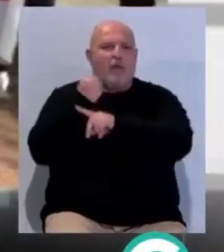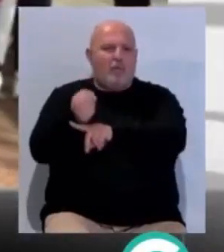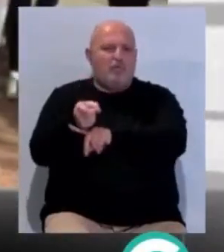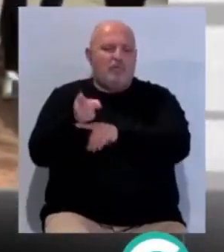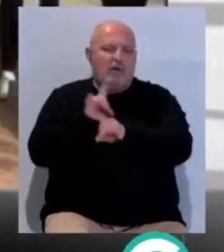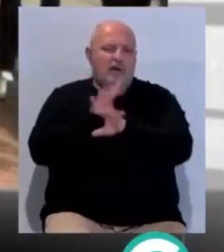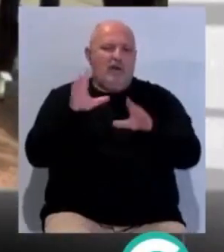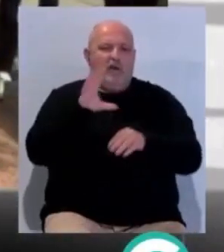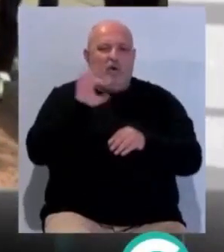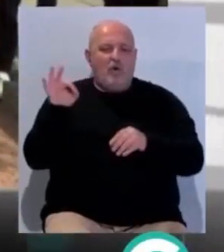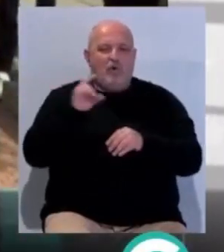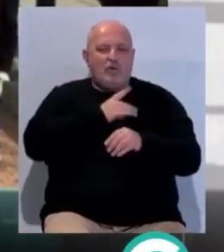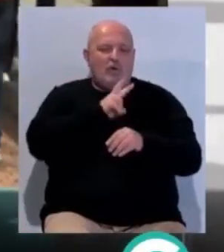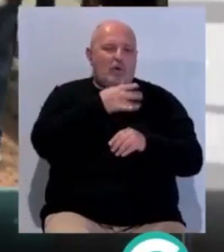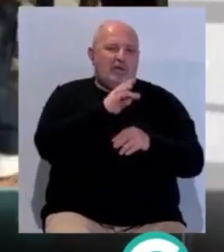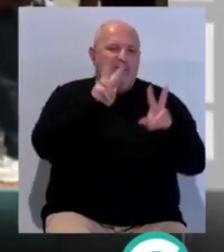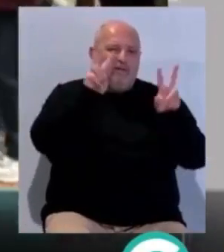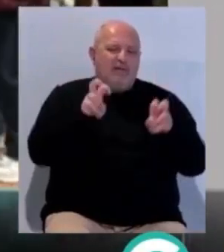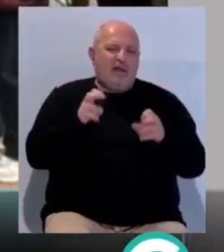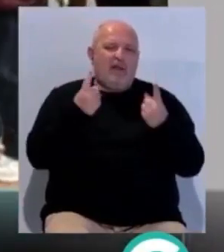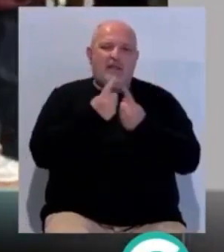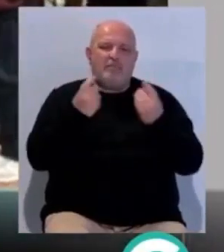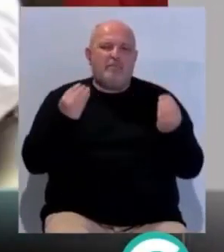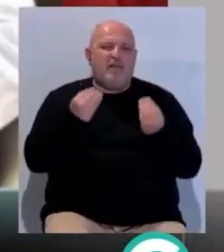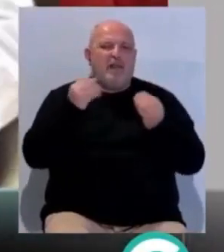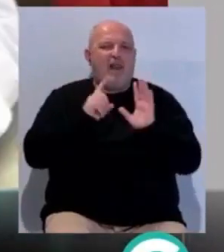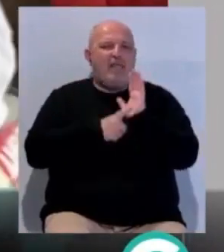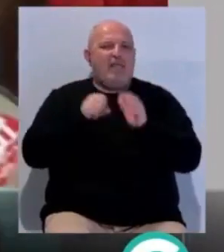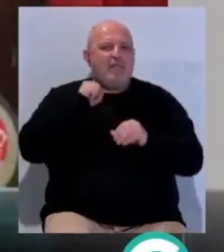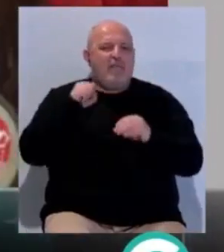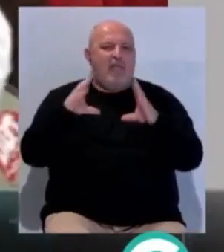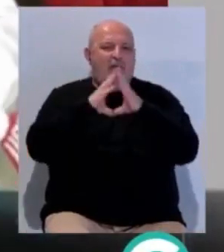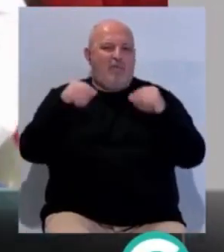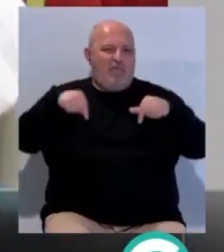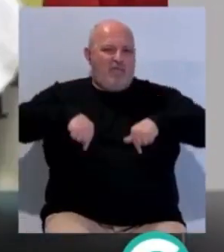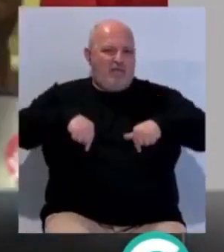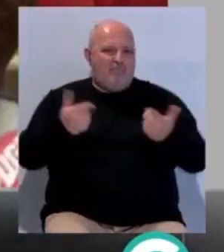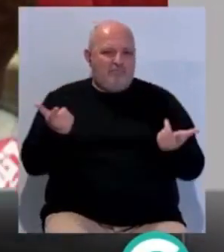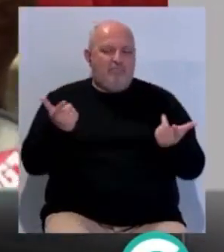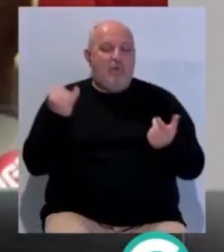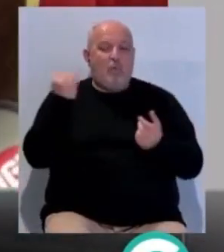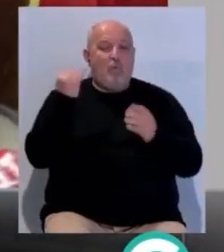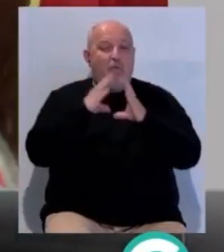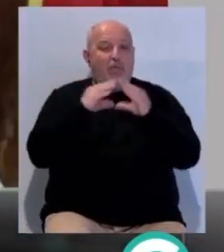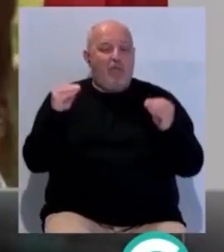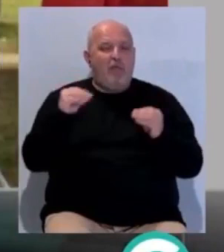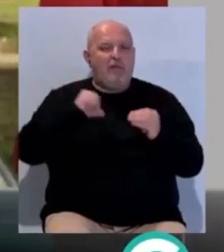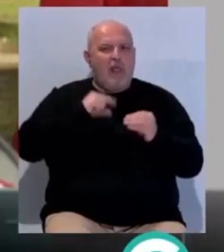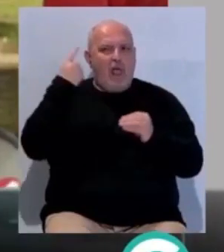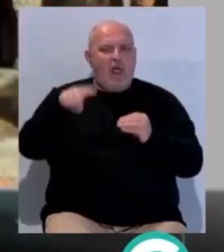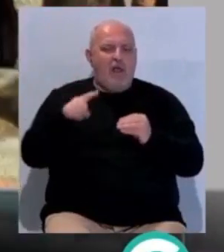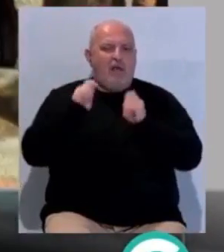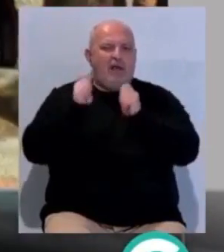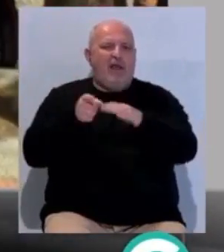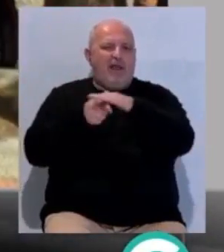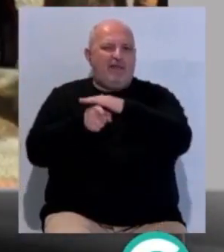reivindicaciones de comisiones y UGT respecto de las necesarias mejoras de la ley de dependencia en Andalucía. Una Junta de Andalucía que tiene la competencia